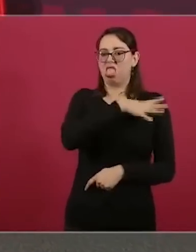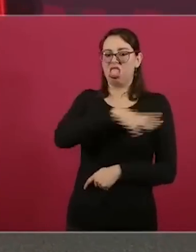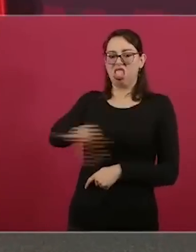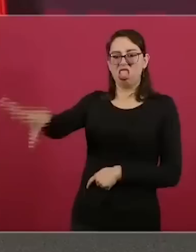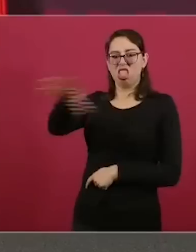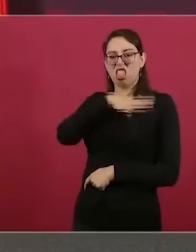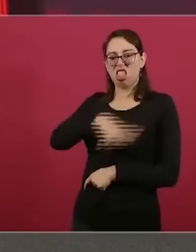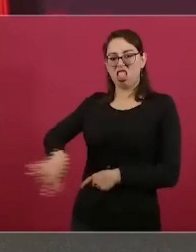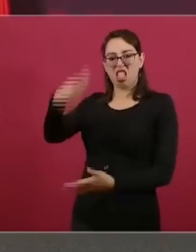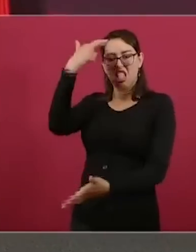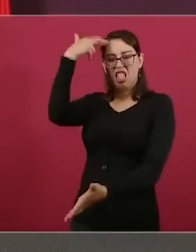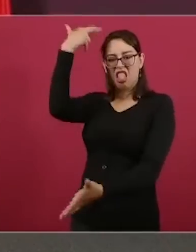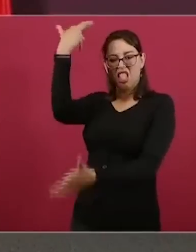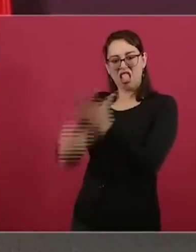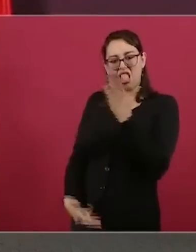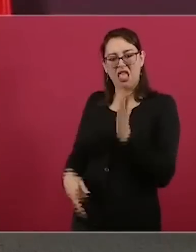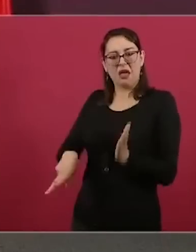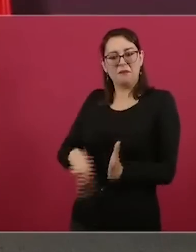rectifique